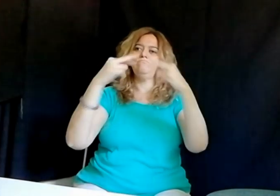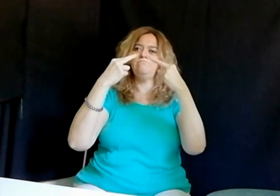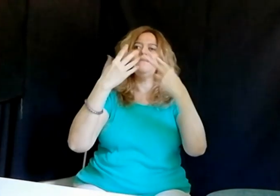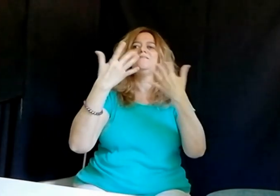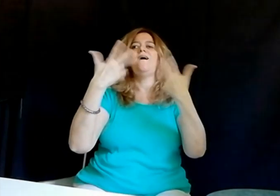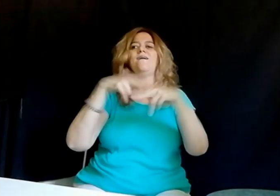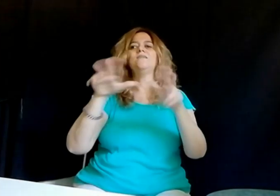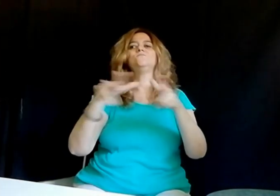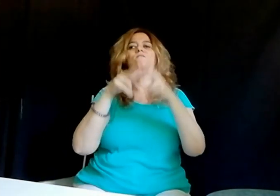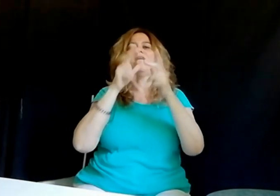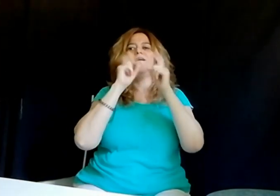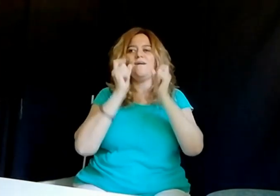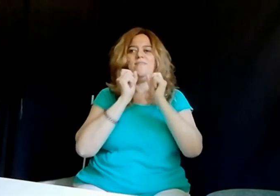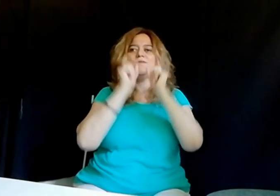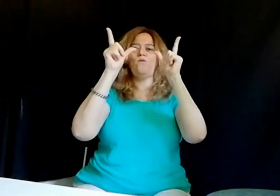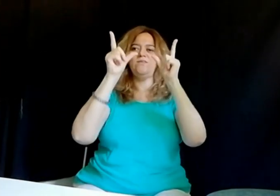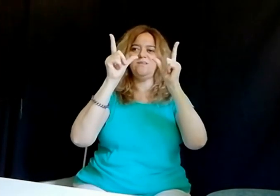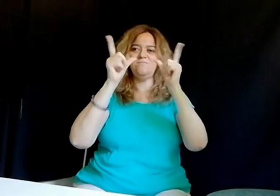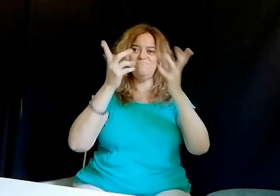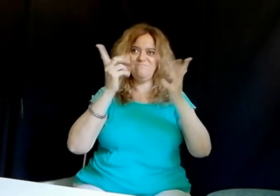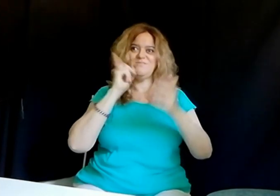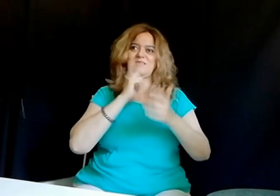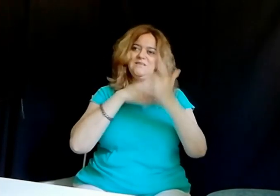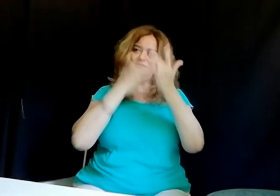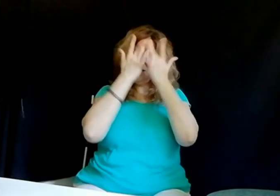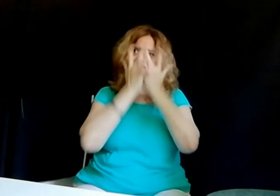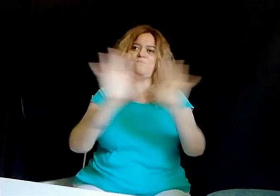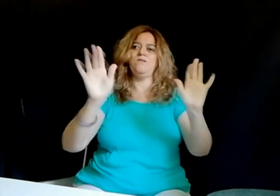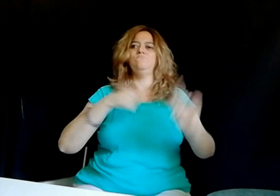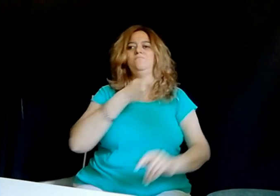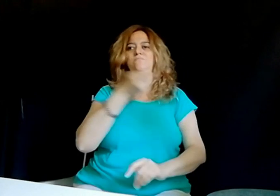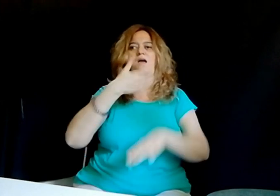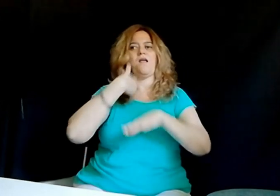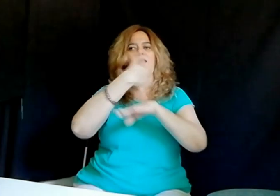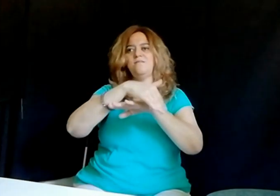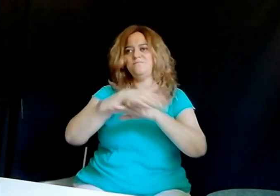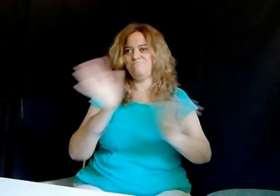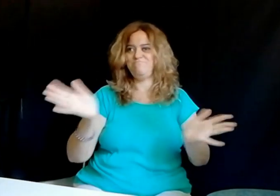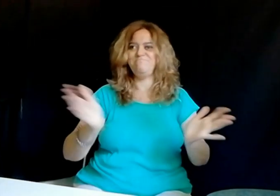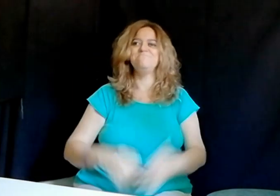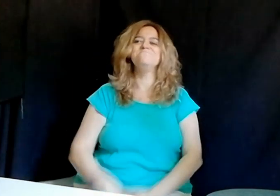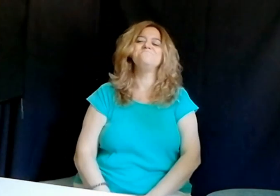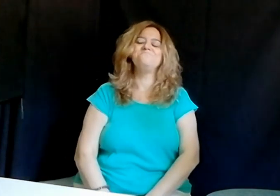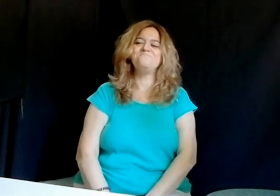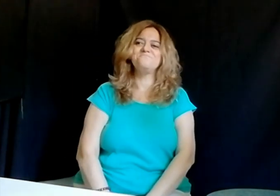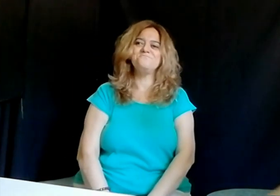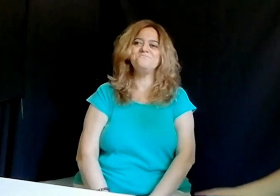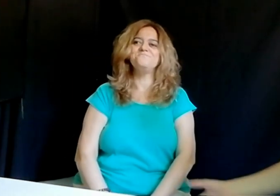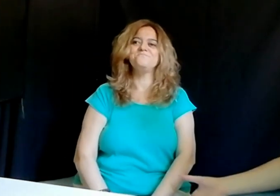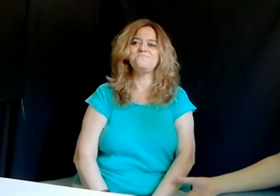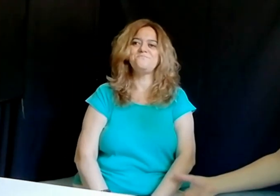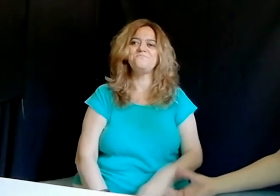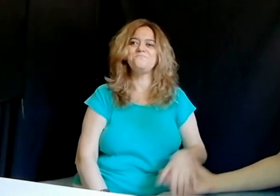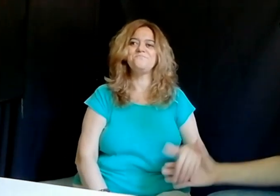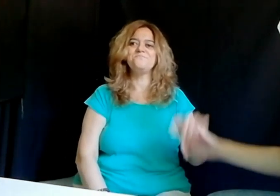ve que somos nosotros una, somos personas sotos ciegas. Entonces, se da cuenta de, claro, a la hora de comunicarse con nosotros, es diferente que